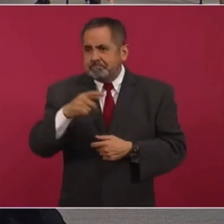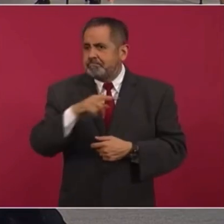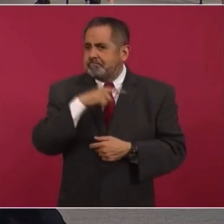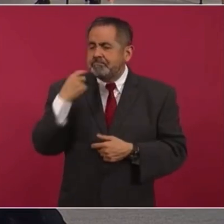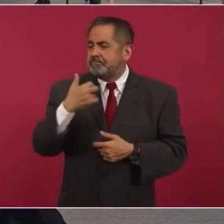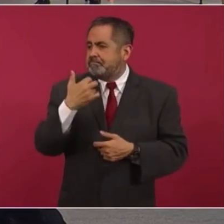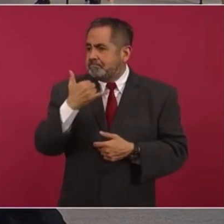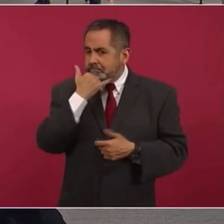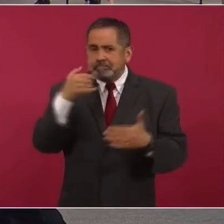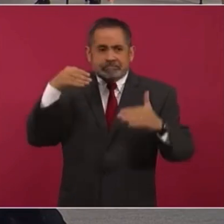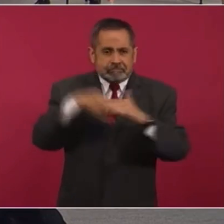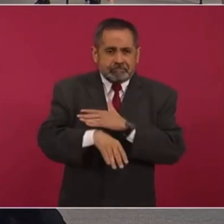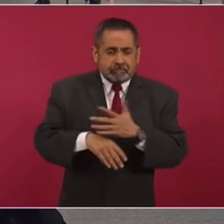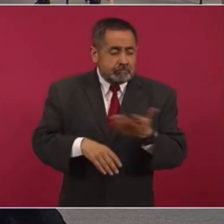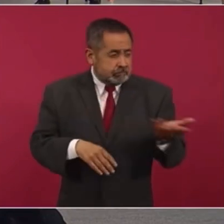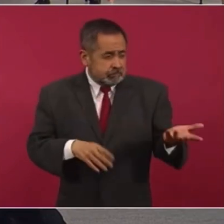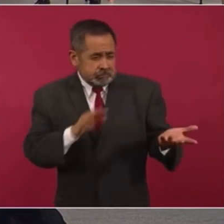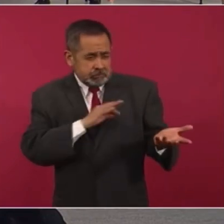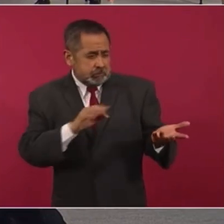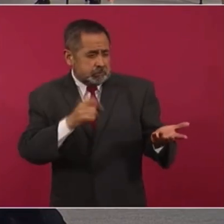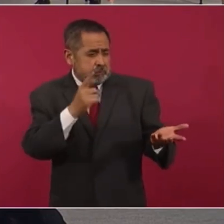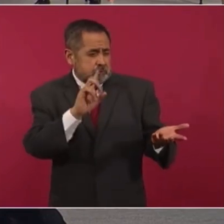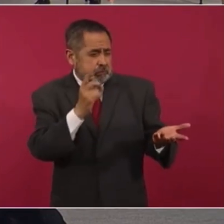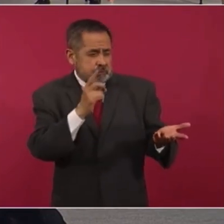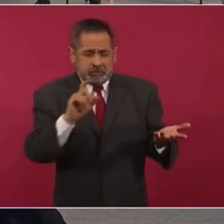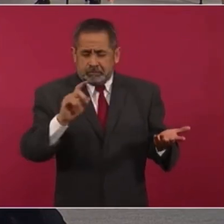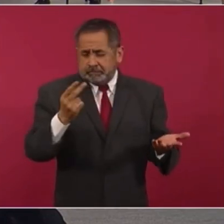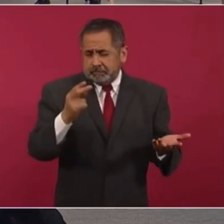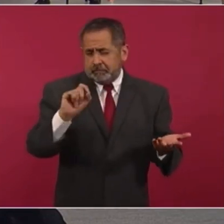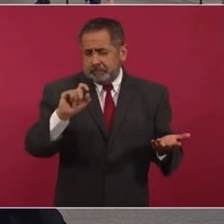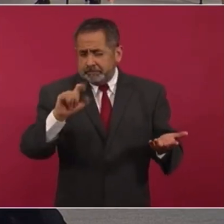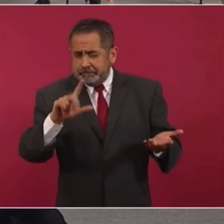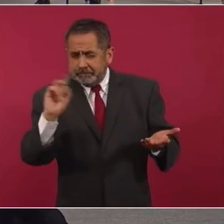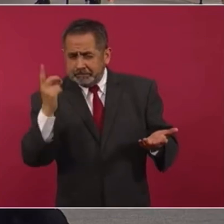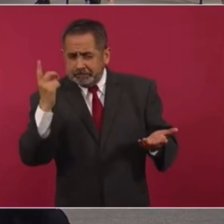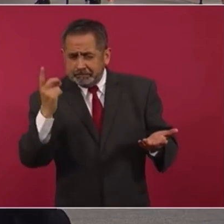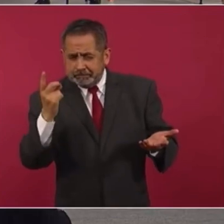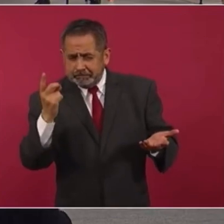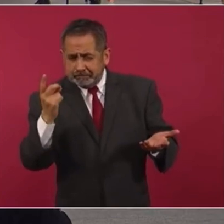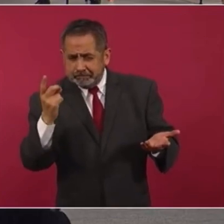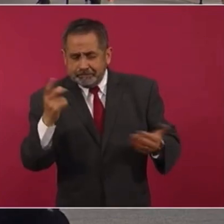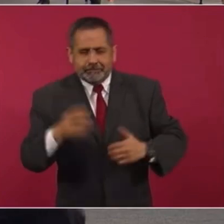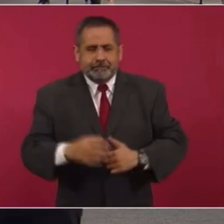puede ir ahí hasta 27, 25, 27. Ahí está.